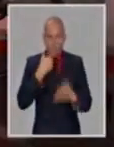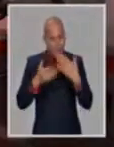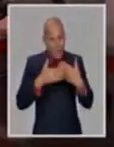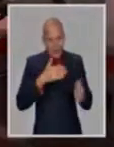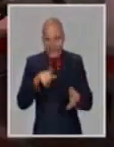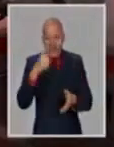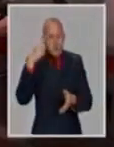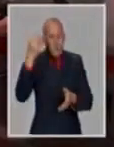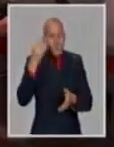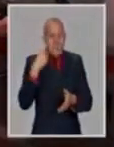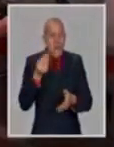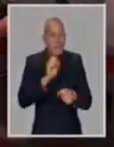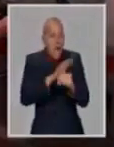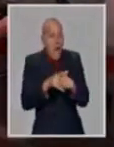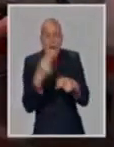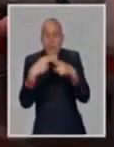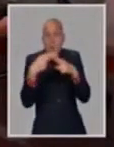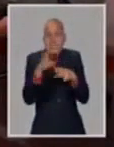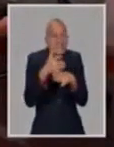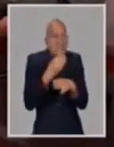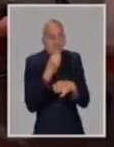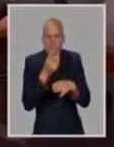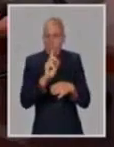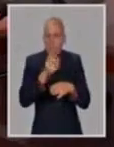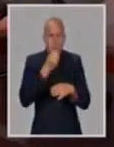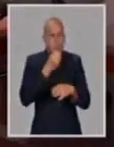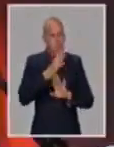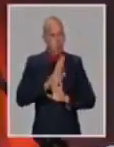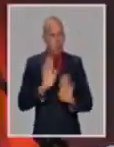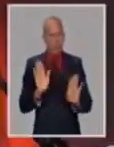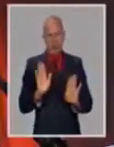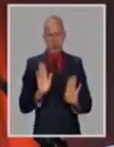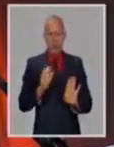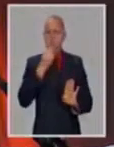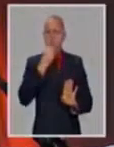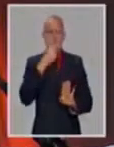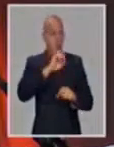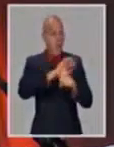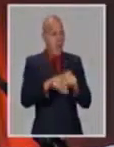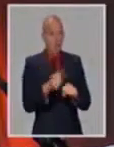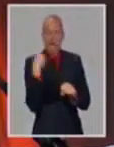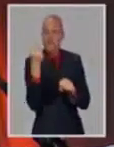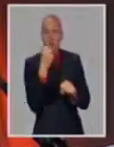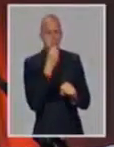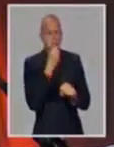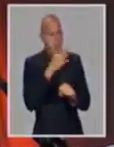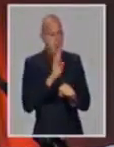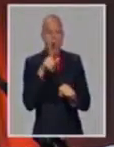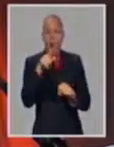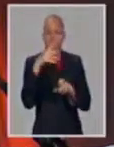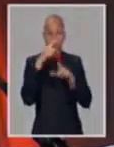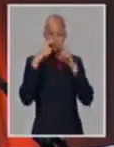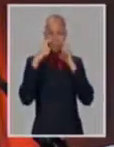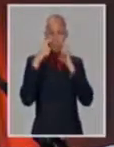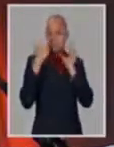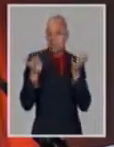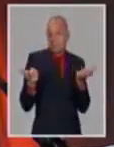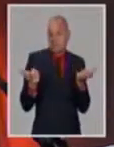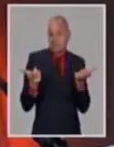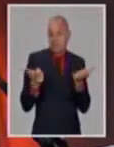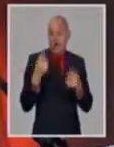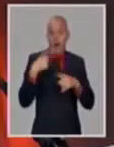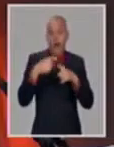transmisión, la cepa puede ser muy transmisible, puede estar ligada a una mayor patogenicidad,